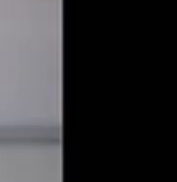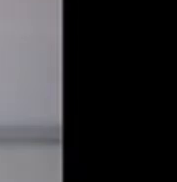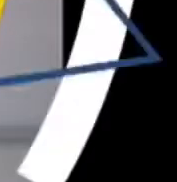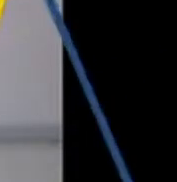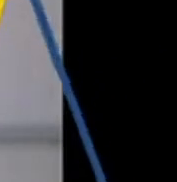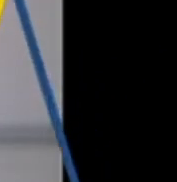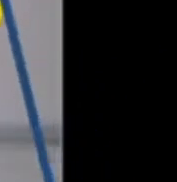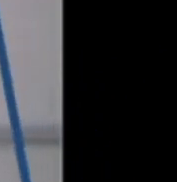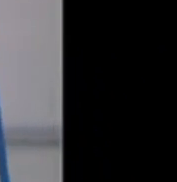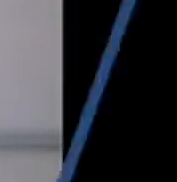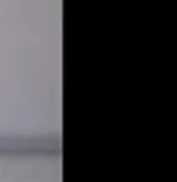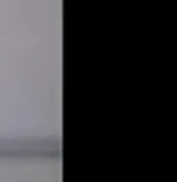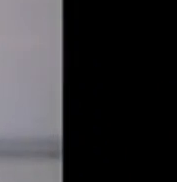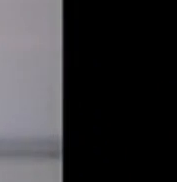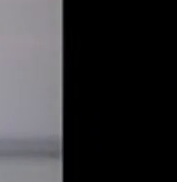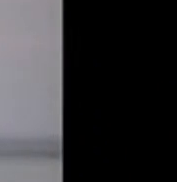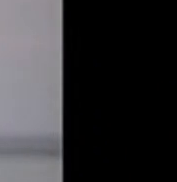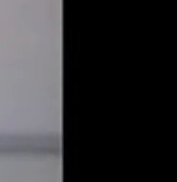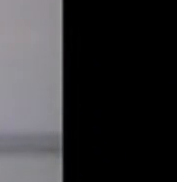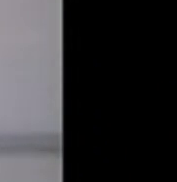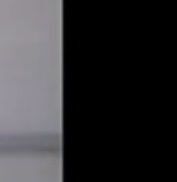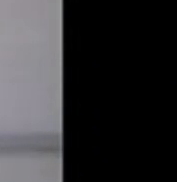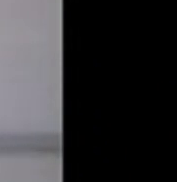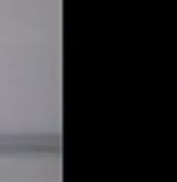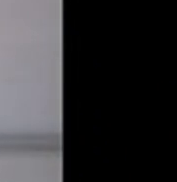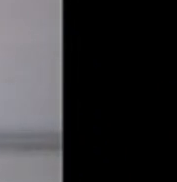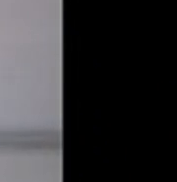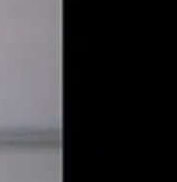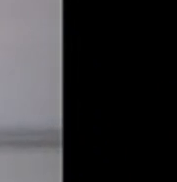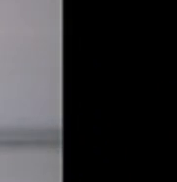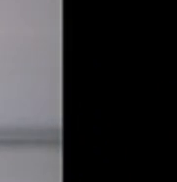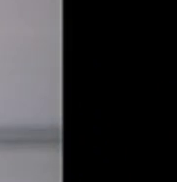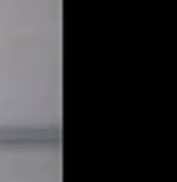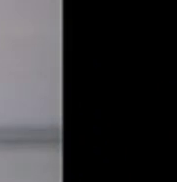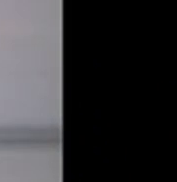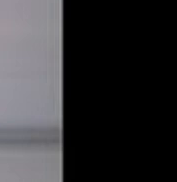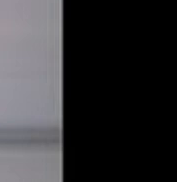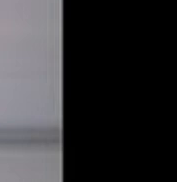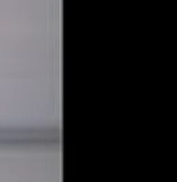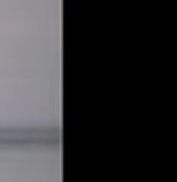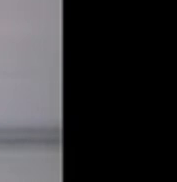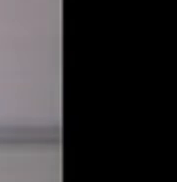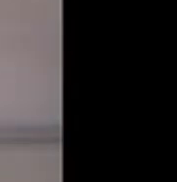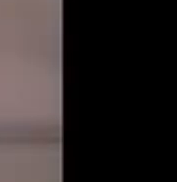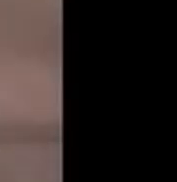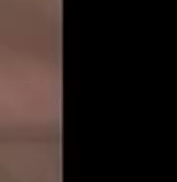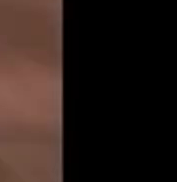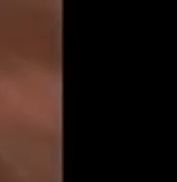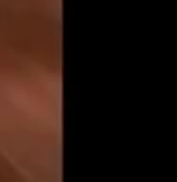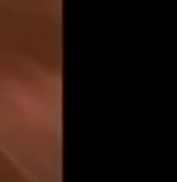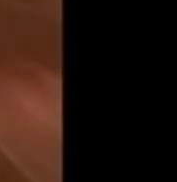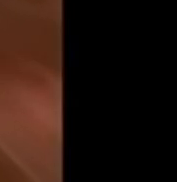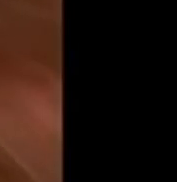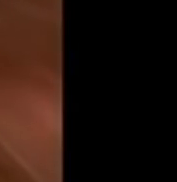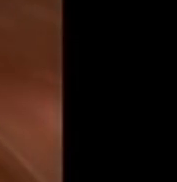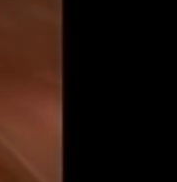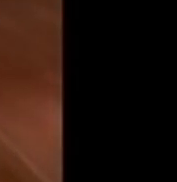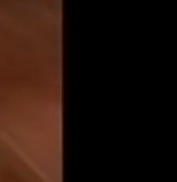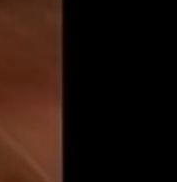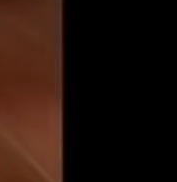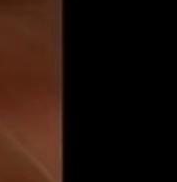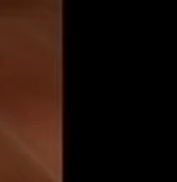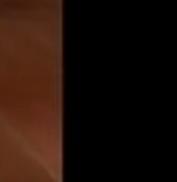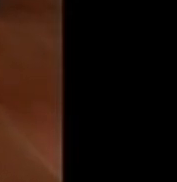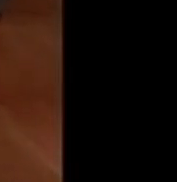¡Gracias! bien a Gabriel Retes por su famosa película El Bulto. Invito al estudio de Pantalla de Cristal al actor, guionista, productor y